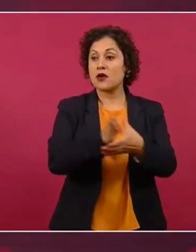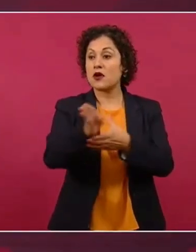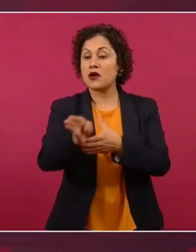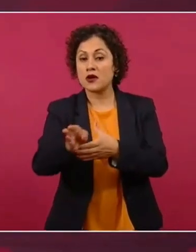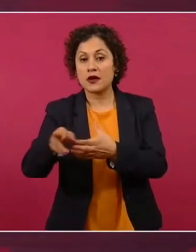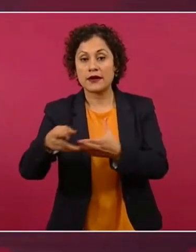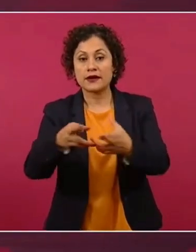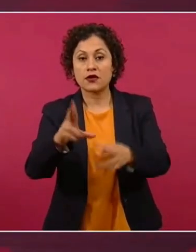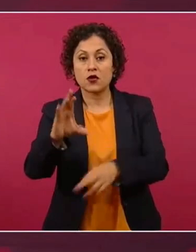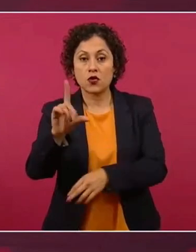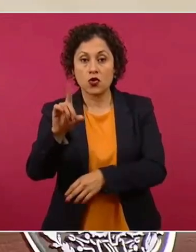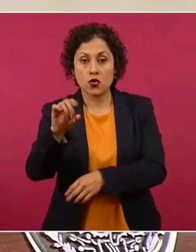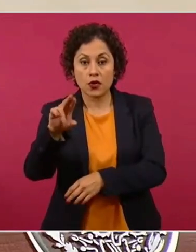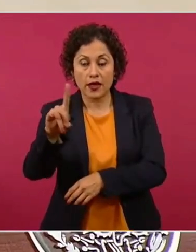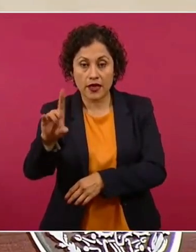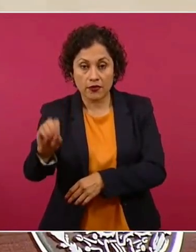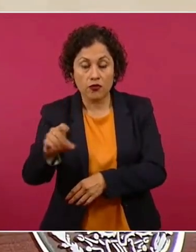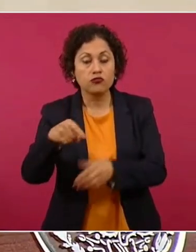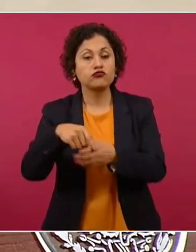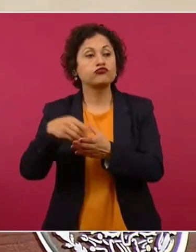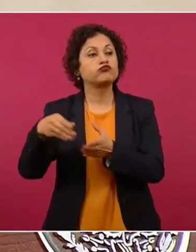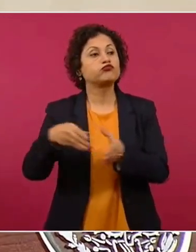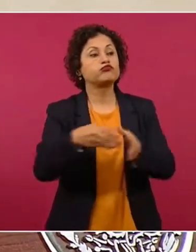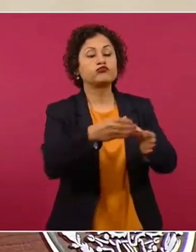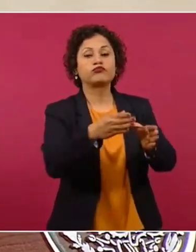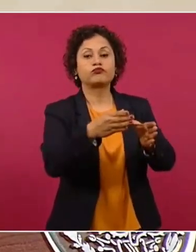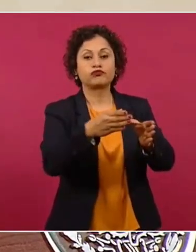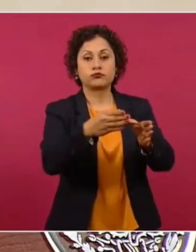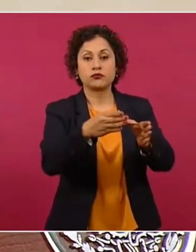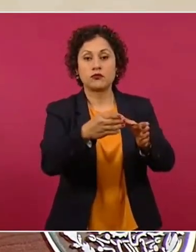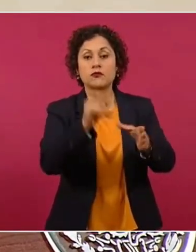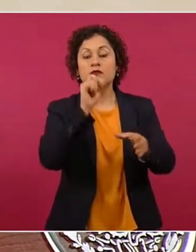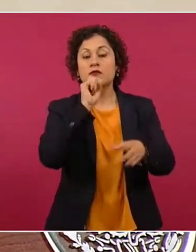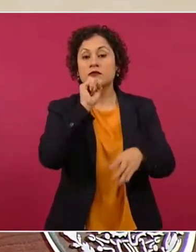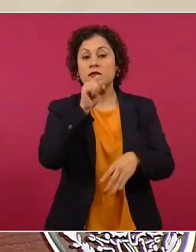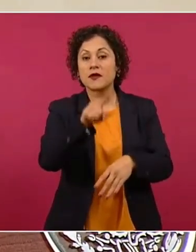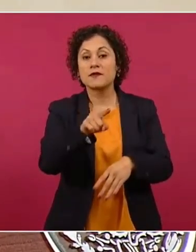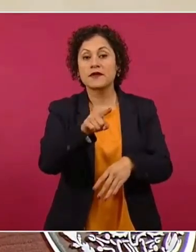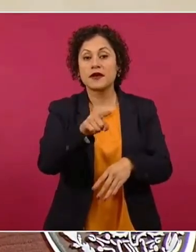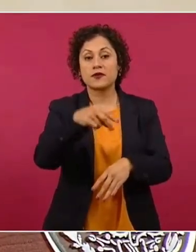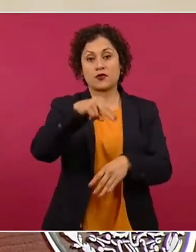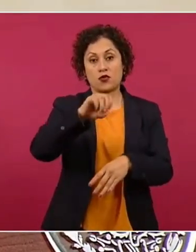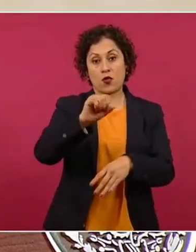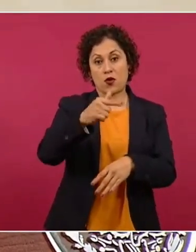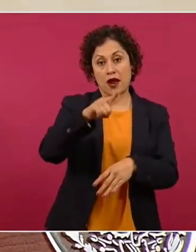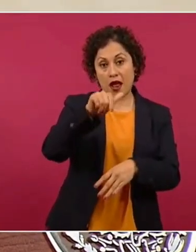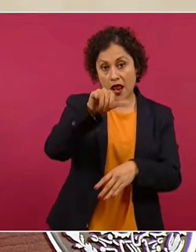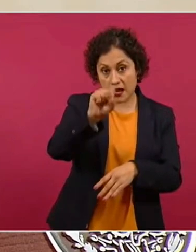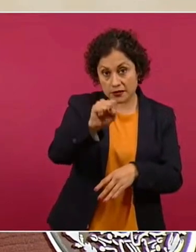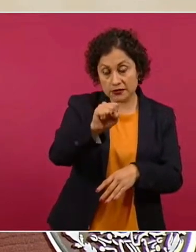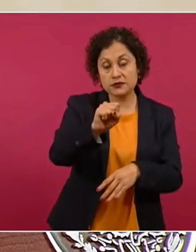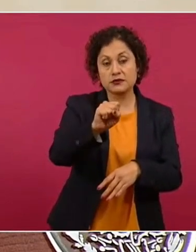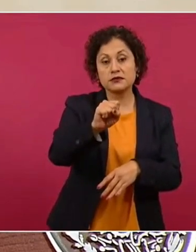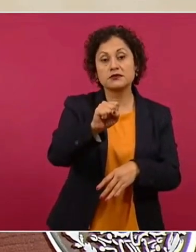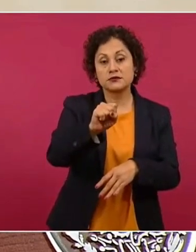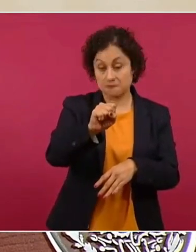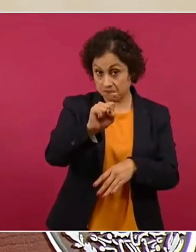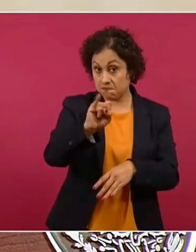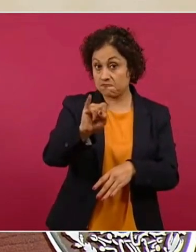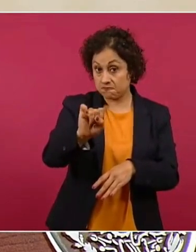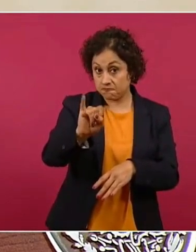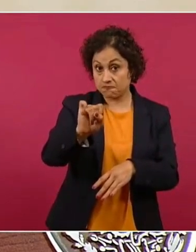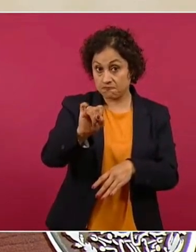y permite ir hacia Nogales y